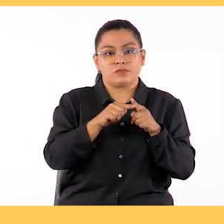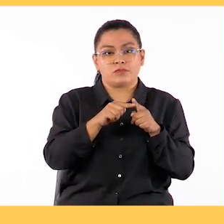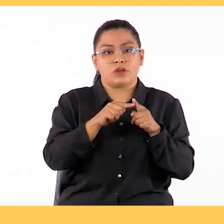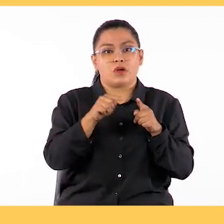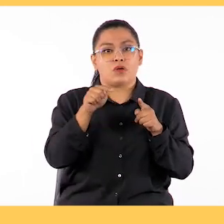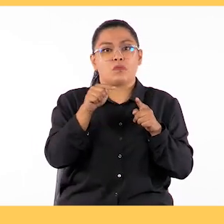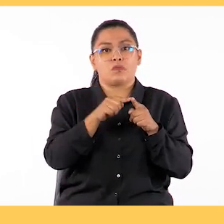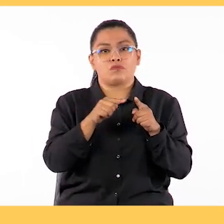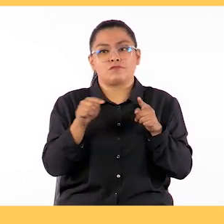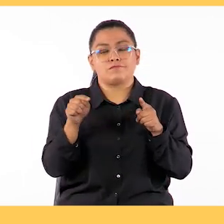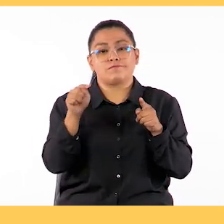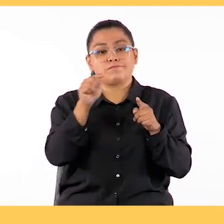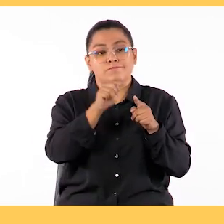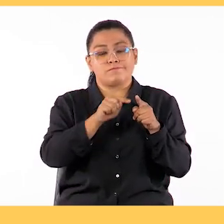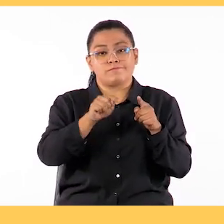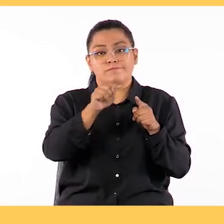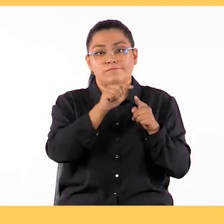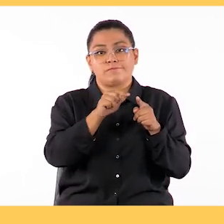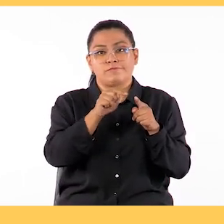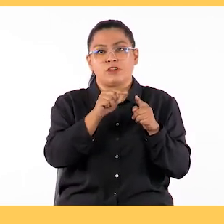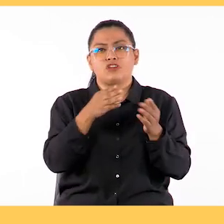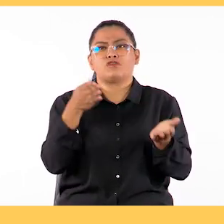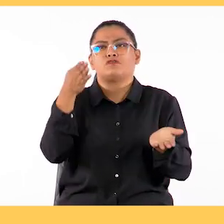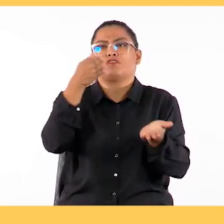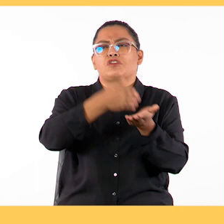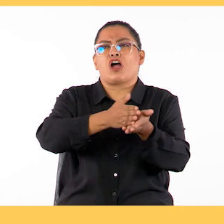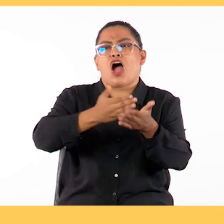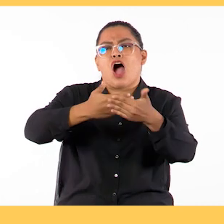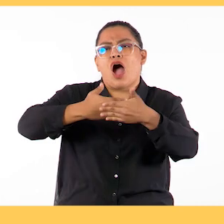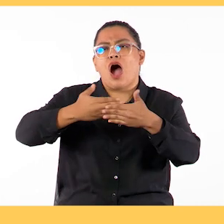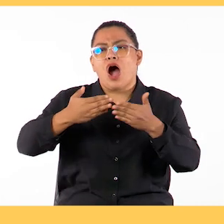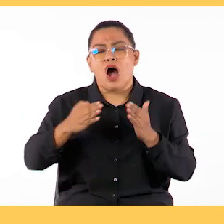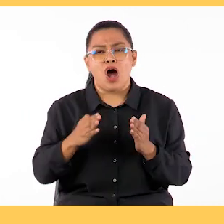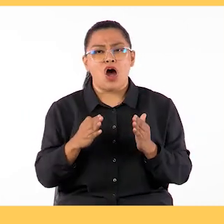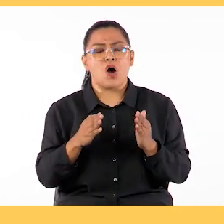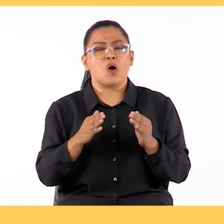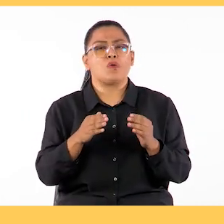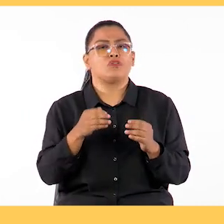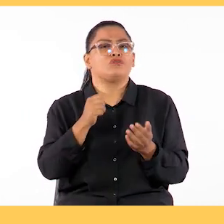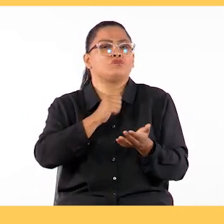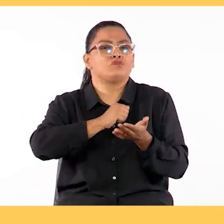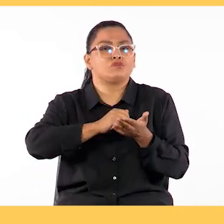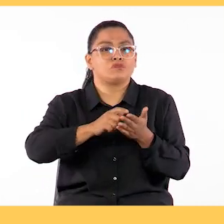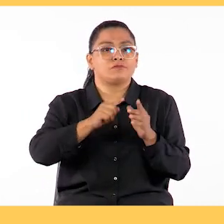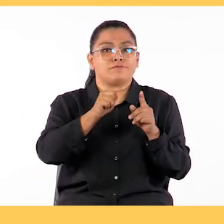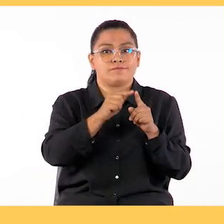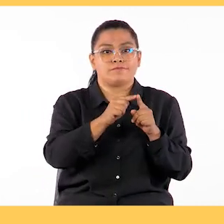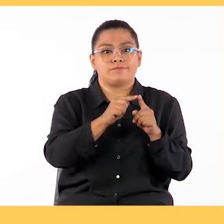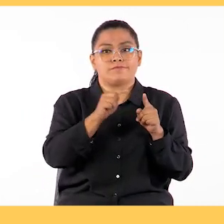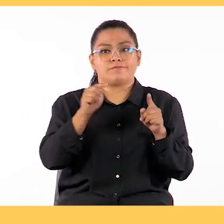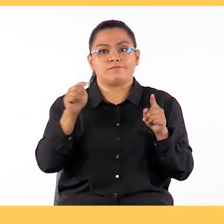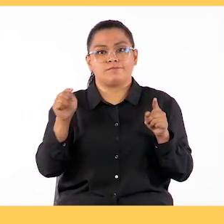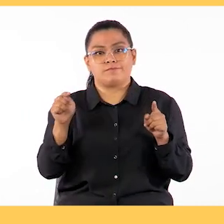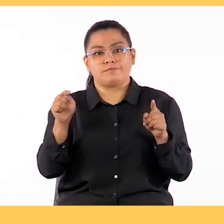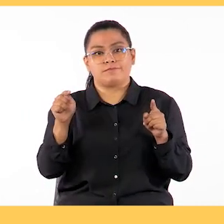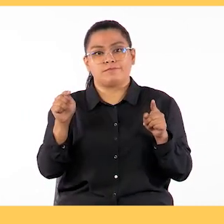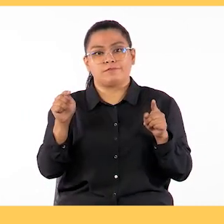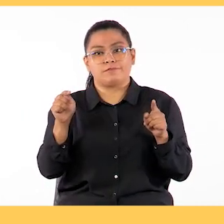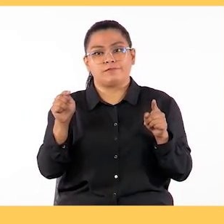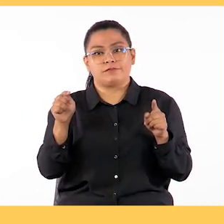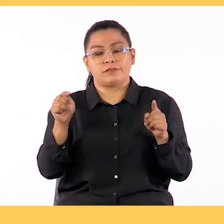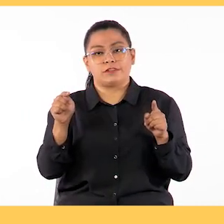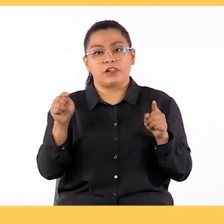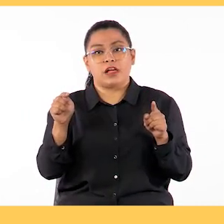refiero al encuentro clásico en el aula o en el salón de clases, mientras que el otro lo ocupa el encuentro